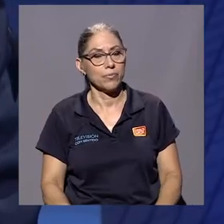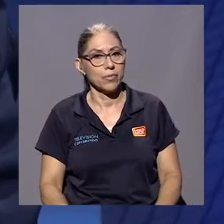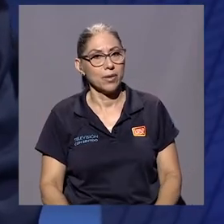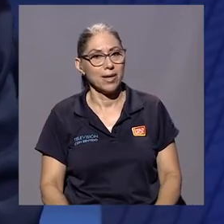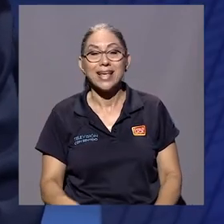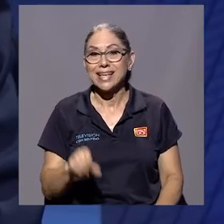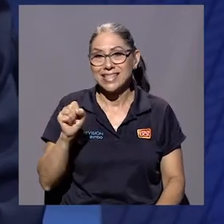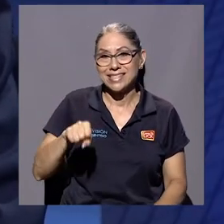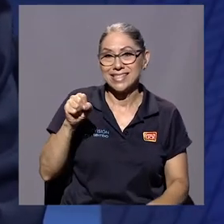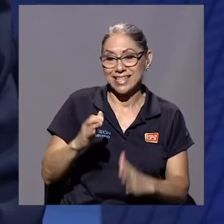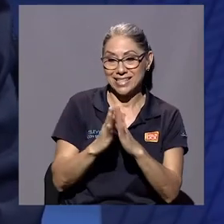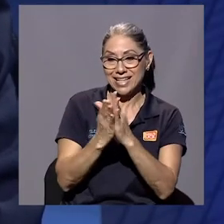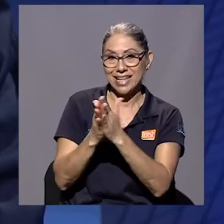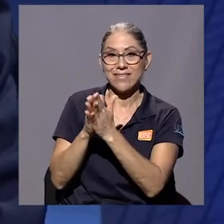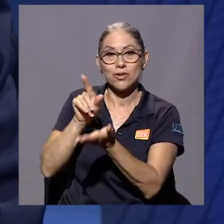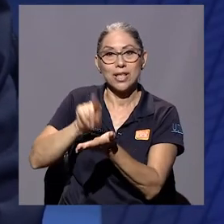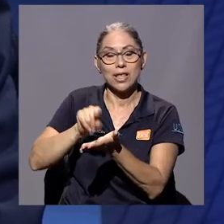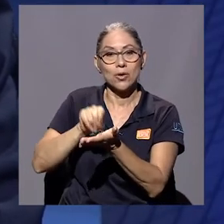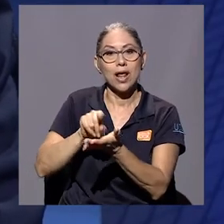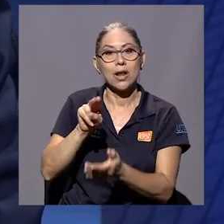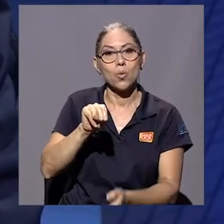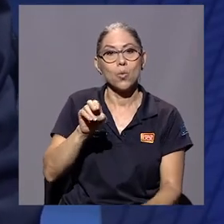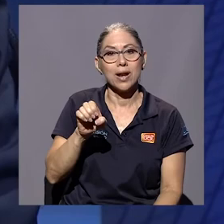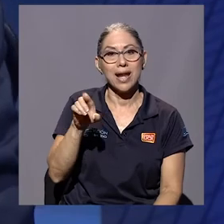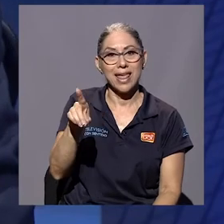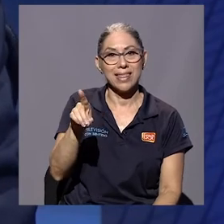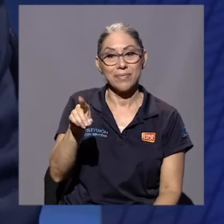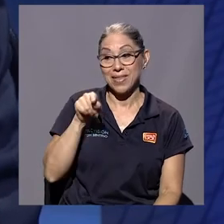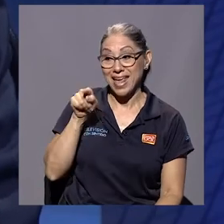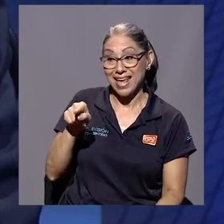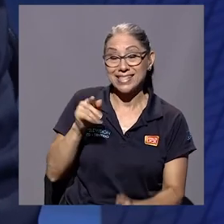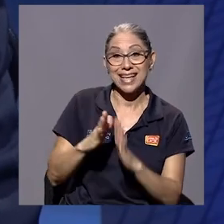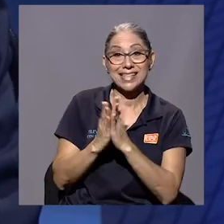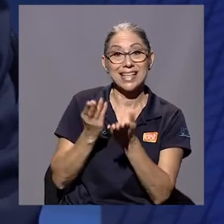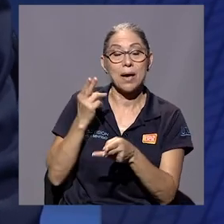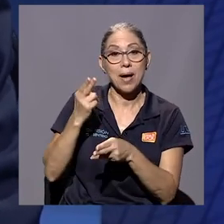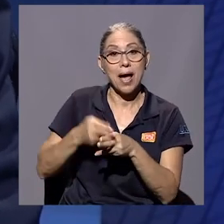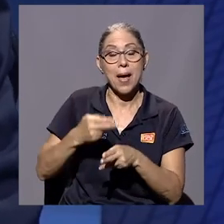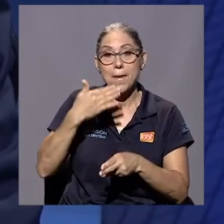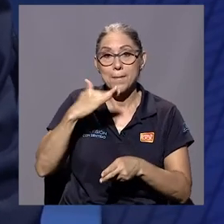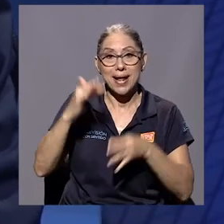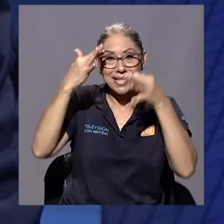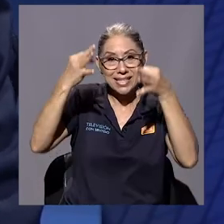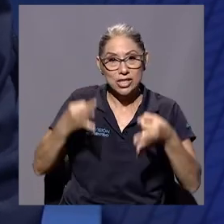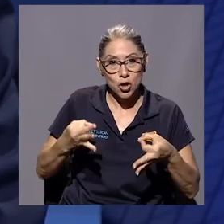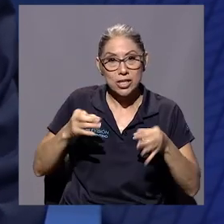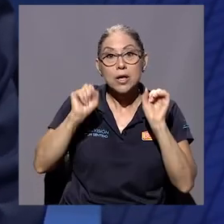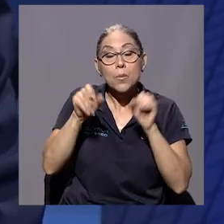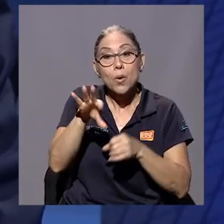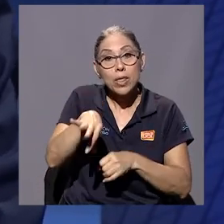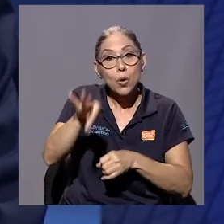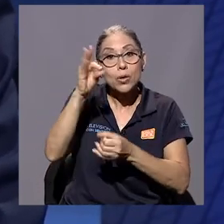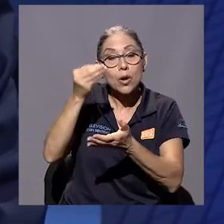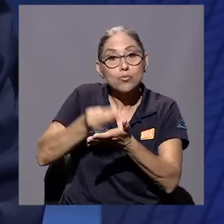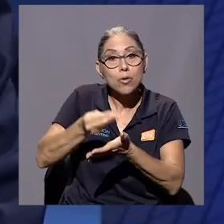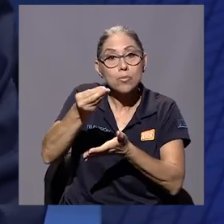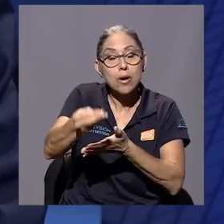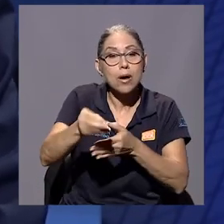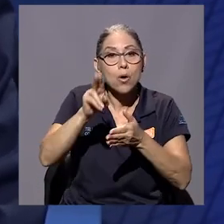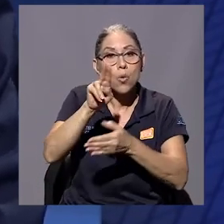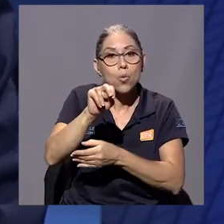Sí, son libros editados por la editorial de la UNED. Este, Malas Decisiones, se consigue aquí en Sabanilla,